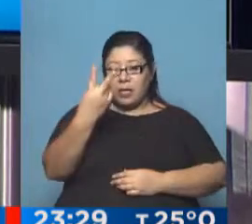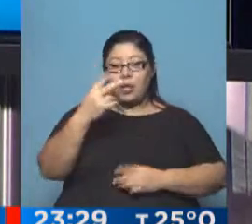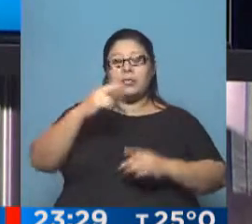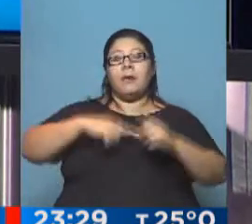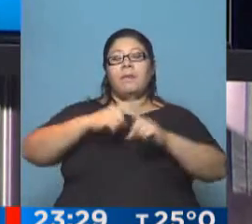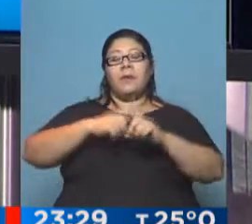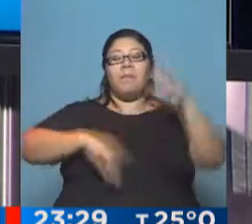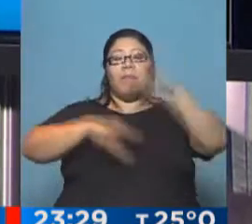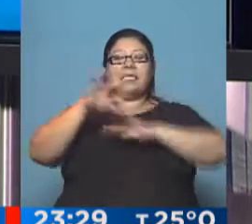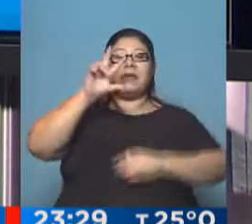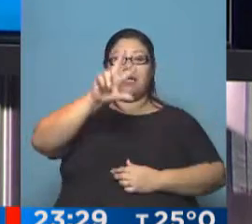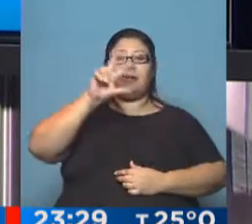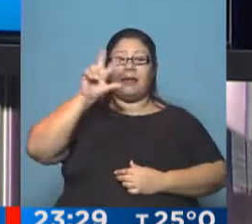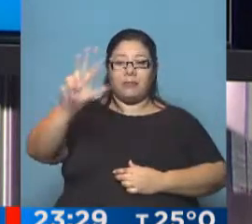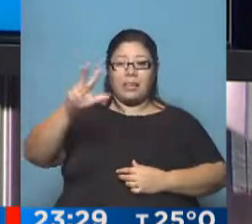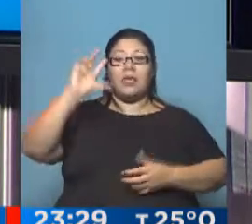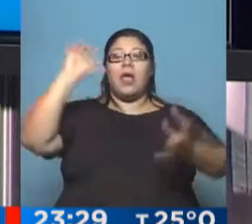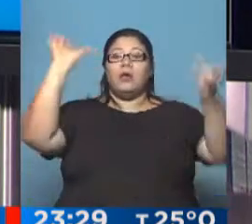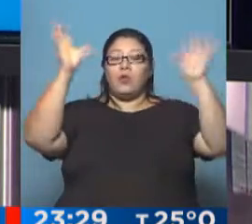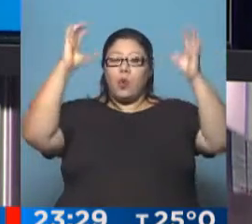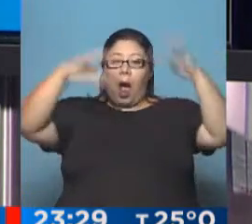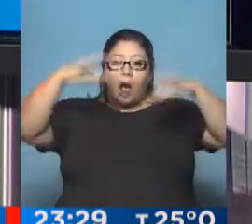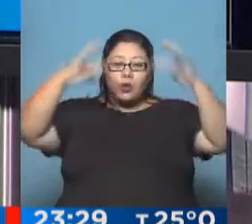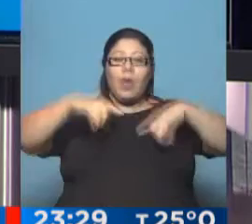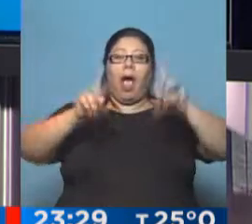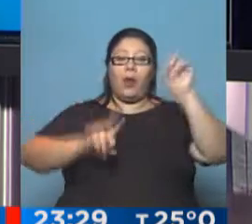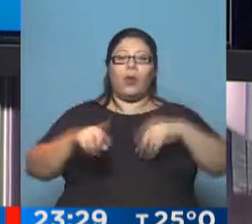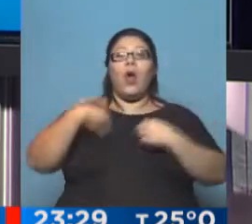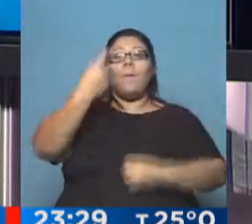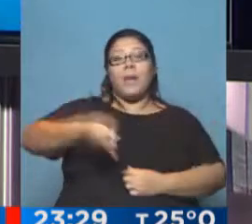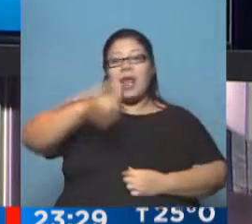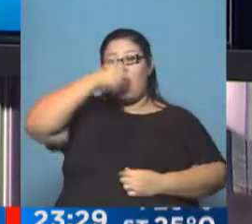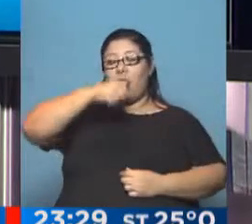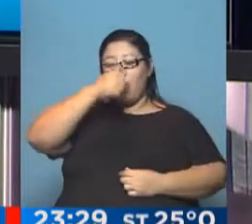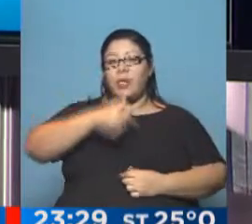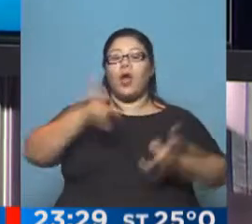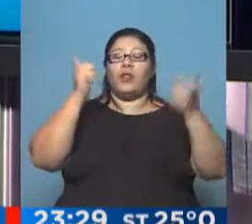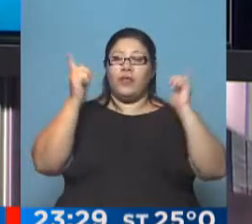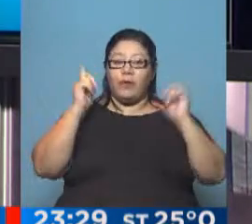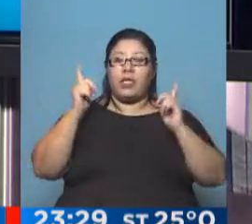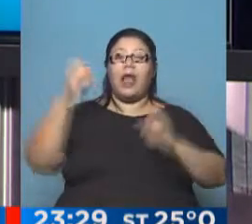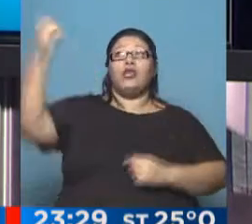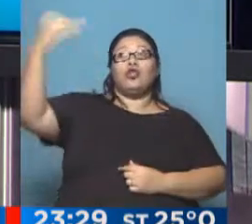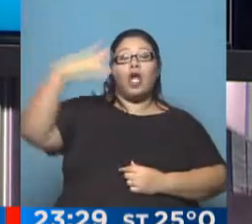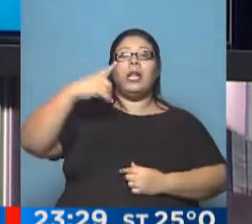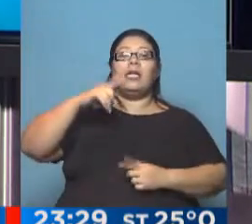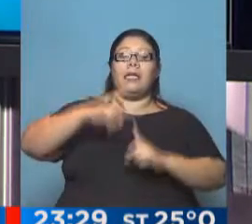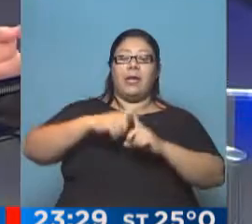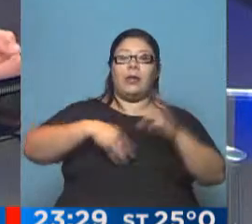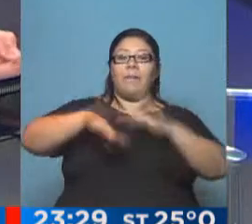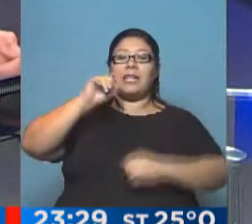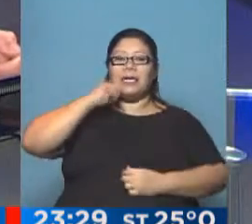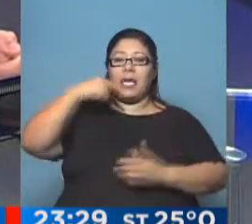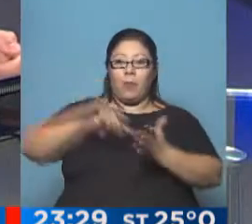con 33 grados de temperatura máxima. Disfrutar entonces un domingo a pleno sol, con temperaturas mucho más agradables aquí en la ciudad de Buenos Aires.